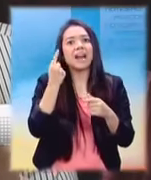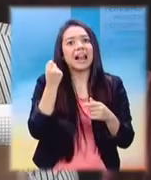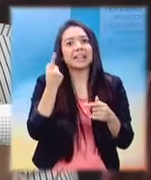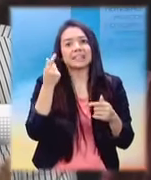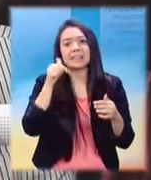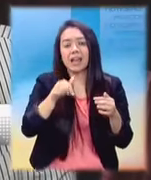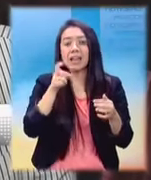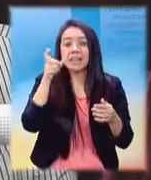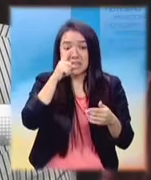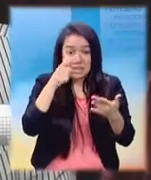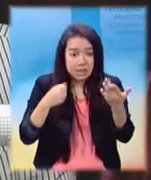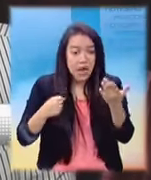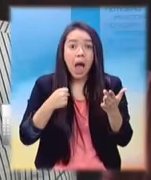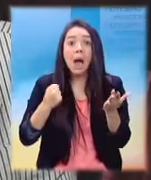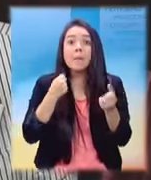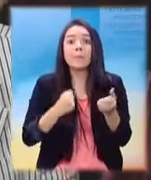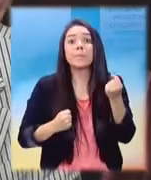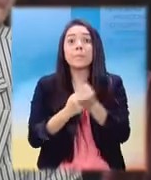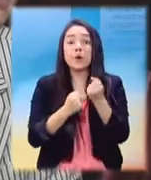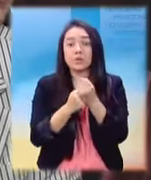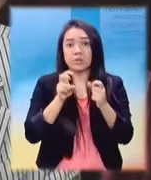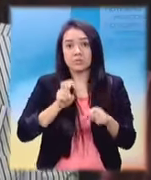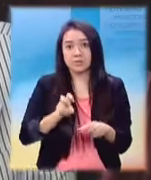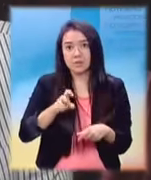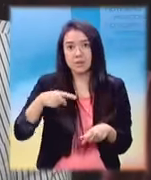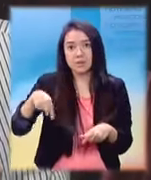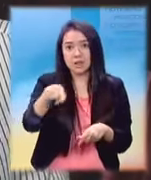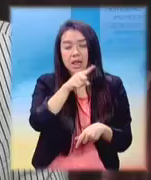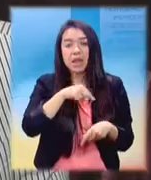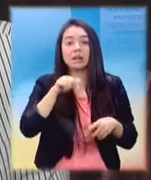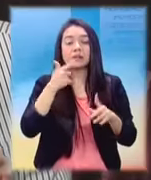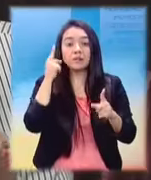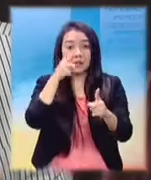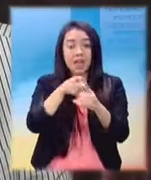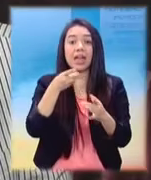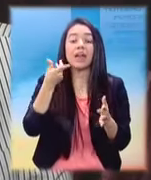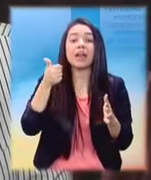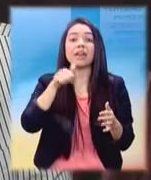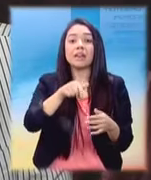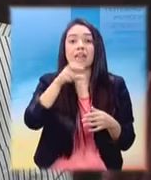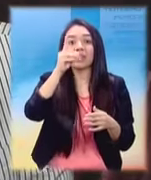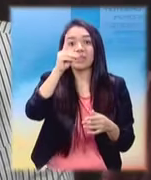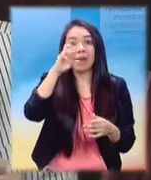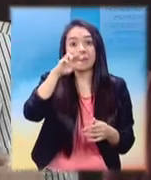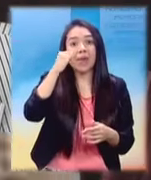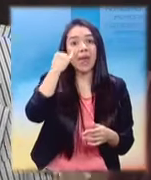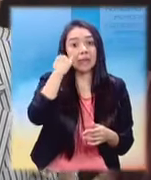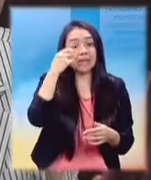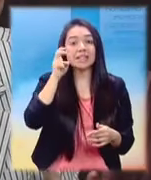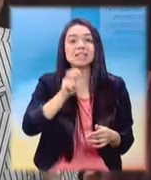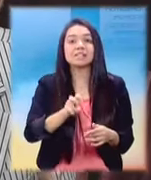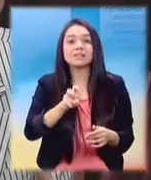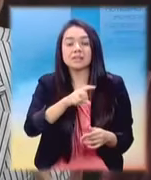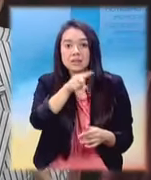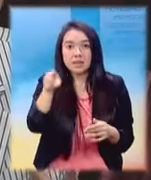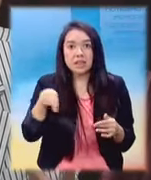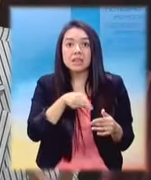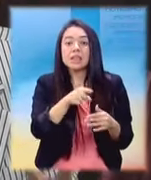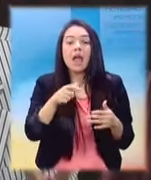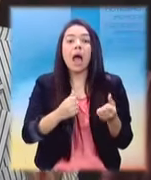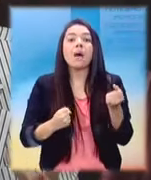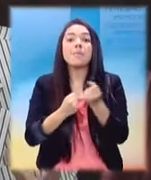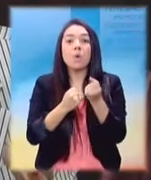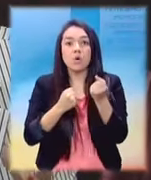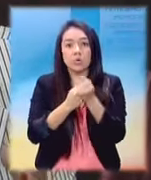tanto las solicitudes, la captura de datos para el DPI, para pasaportes y para cualquier documento que